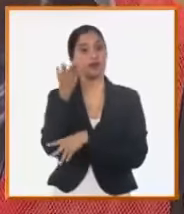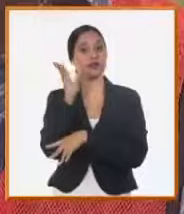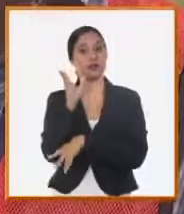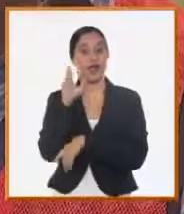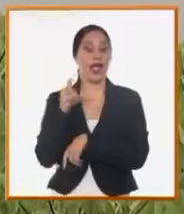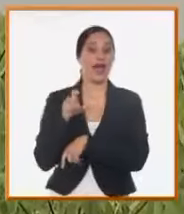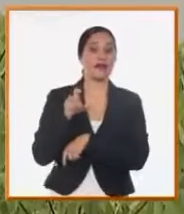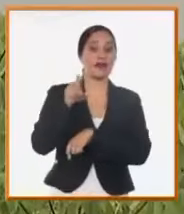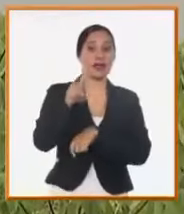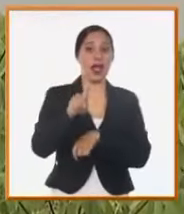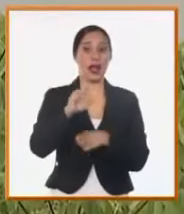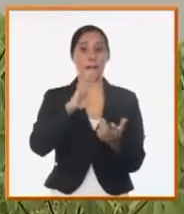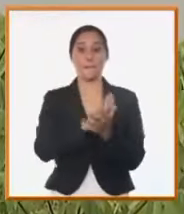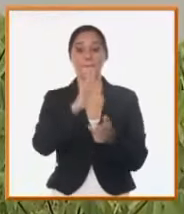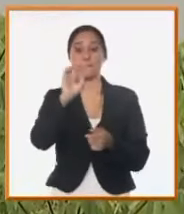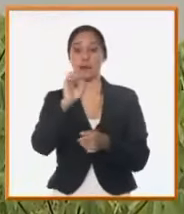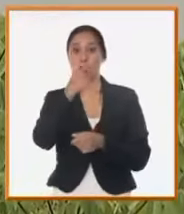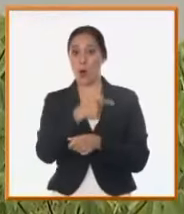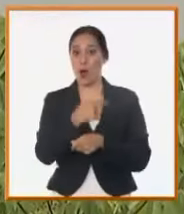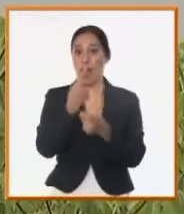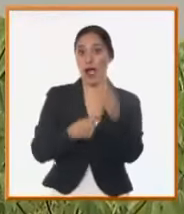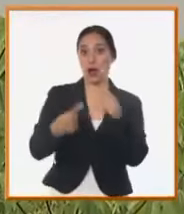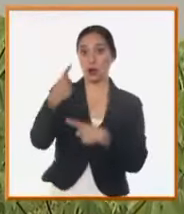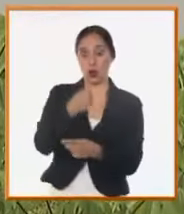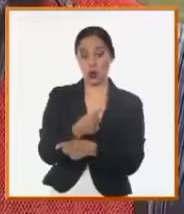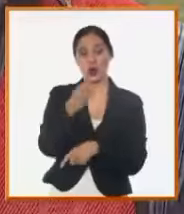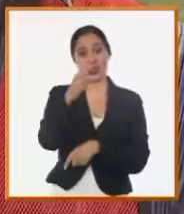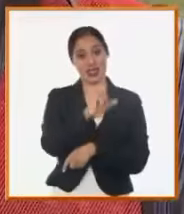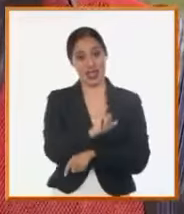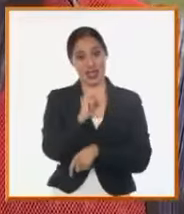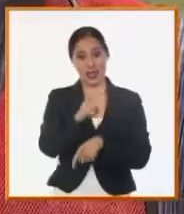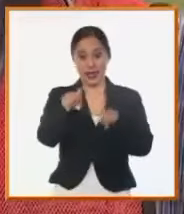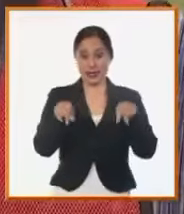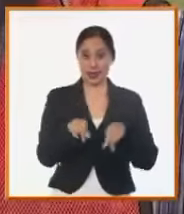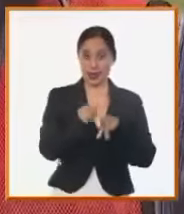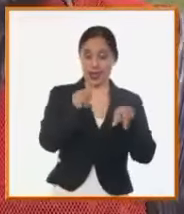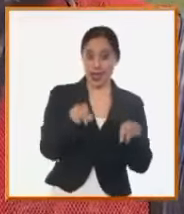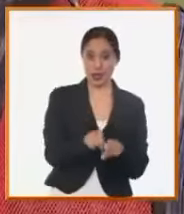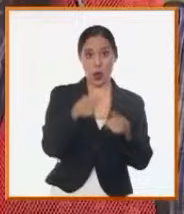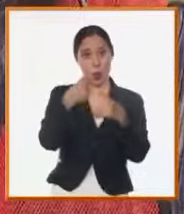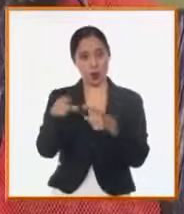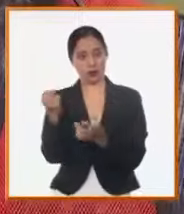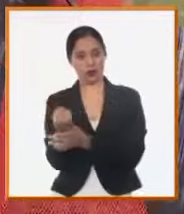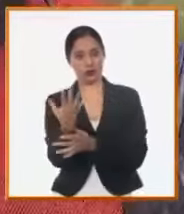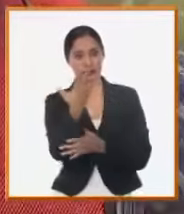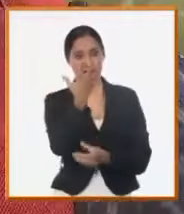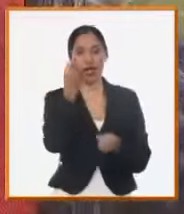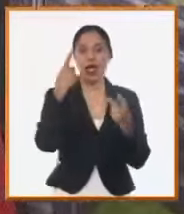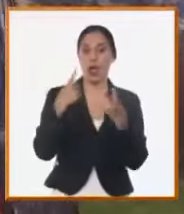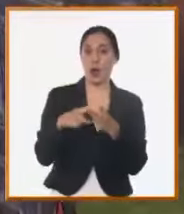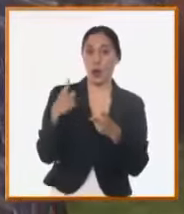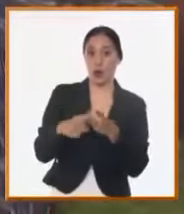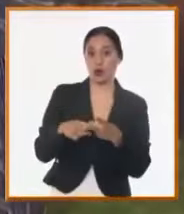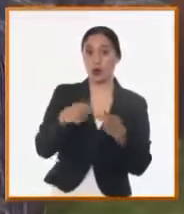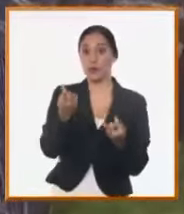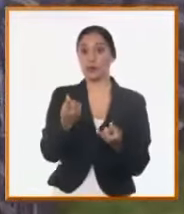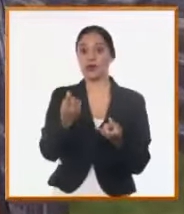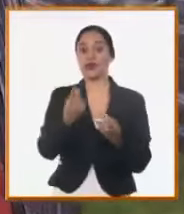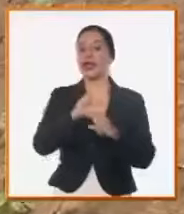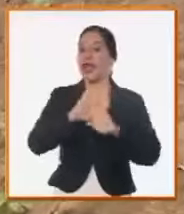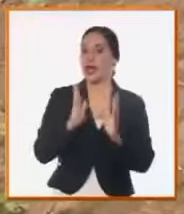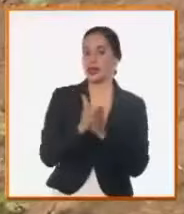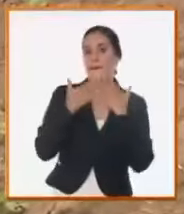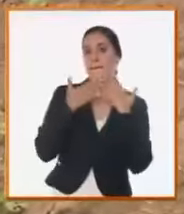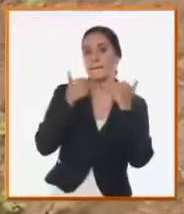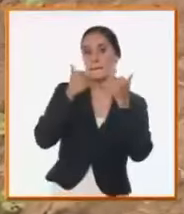le moja estas seis hectáreas de tierra que se van a sembrar de plantas proteicas. El otro trabajo sería la construcción de esta llaneta que